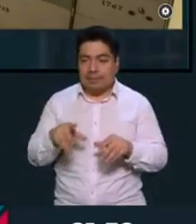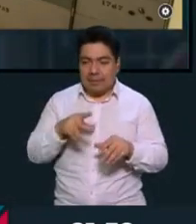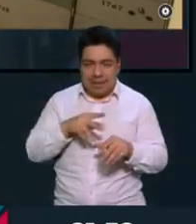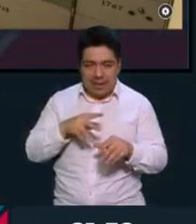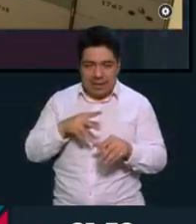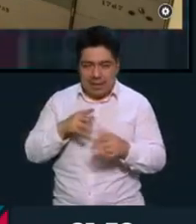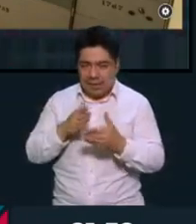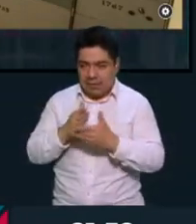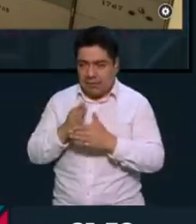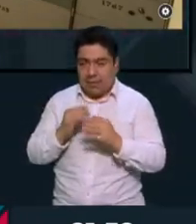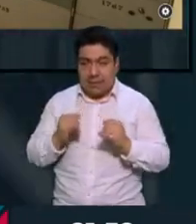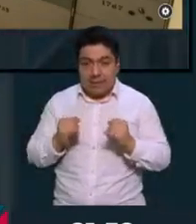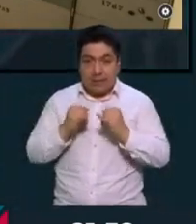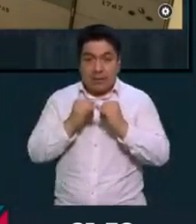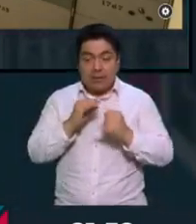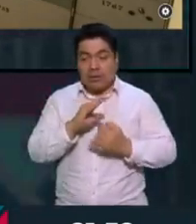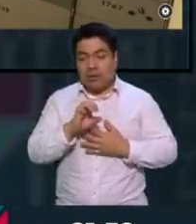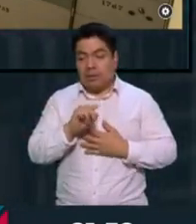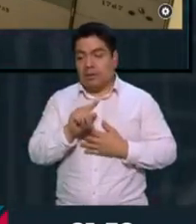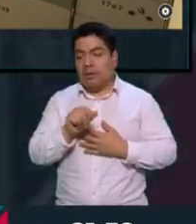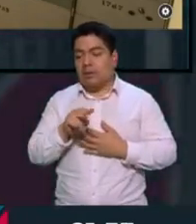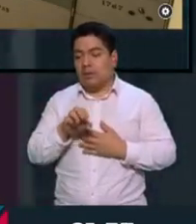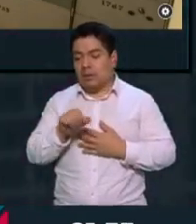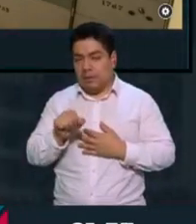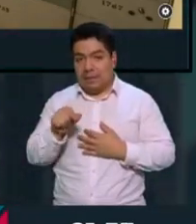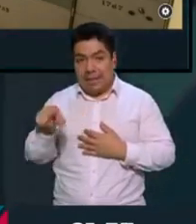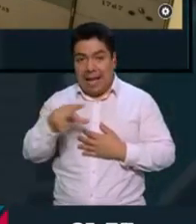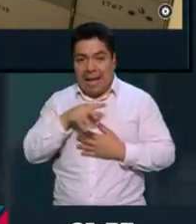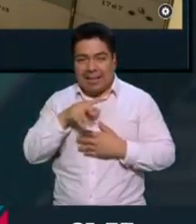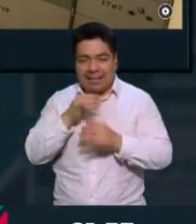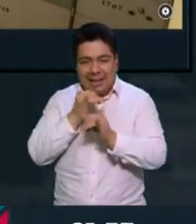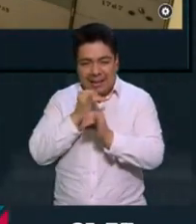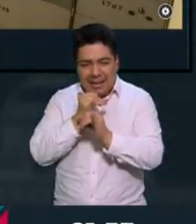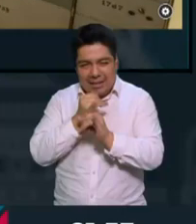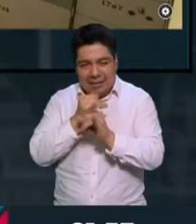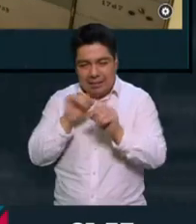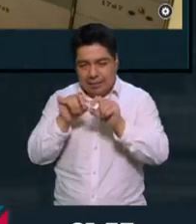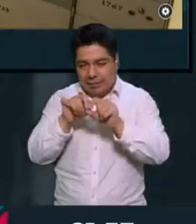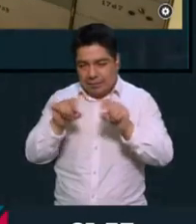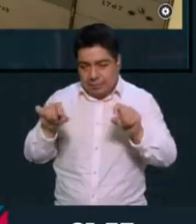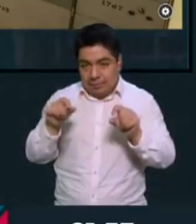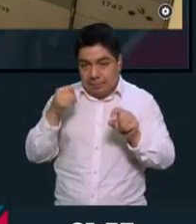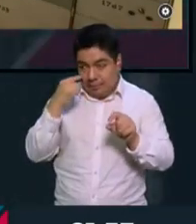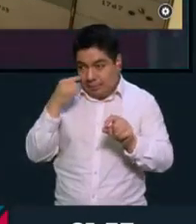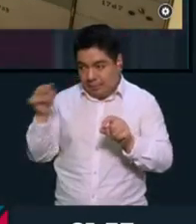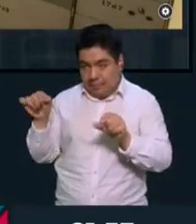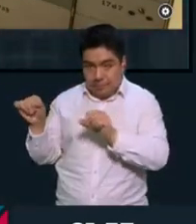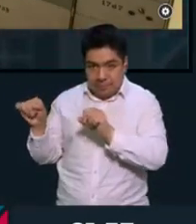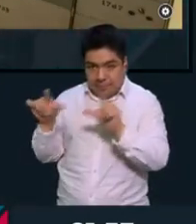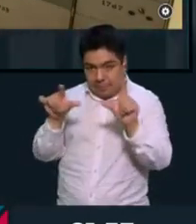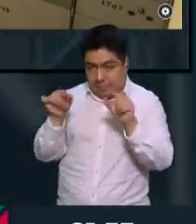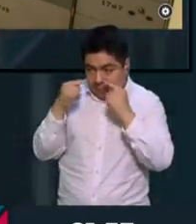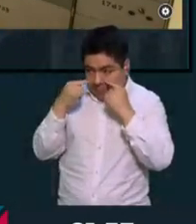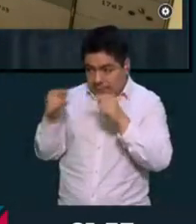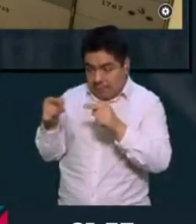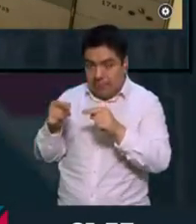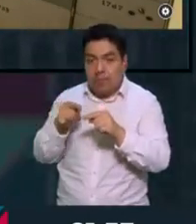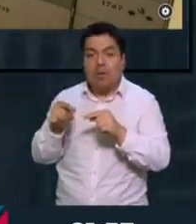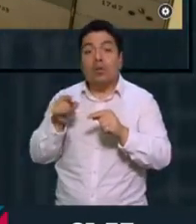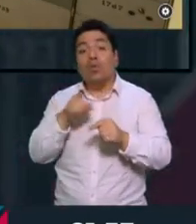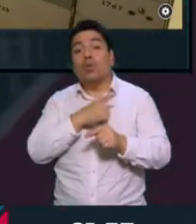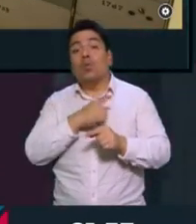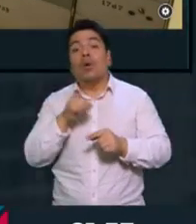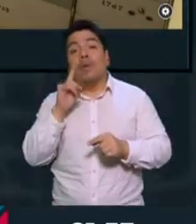al Instituto Cervantes, a su parte virtual. Vamos a postear, y ya lo podemos ver ahí en las pantallas. Tú puedes hacer el